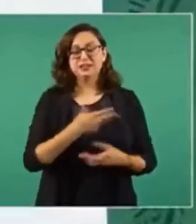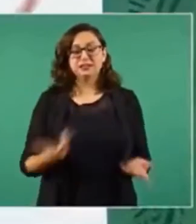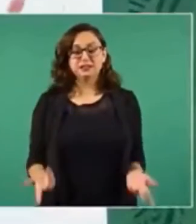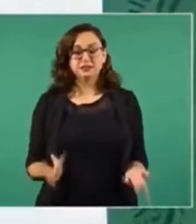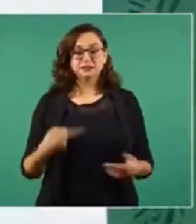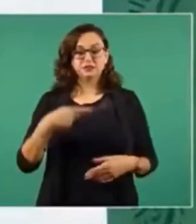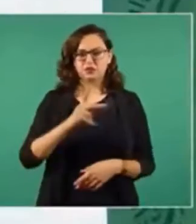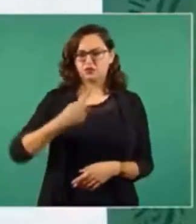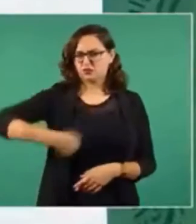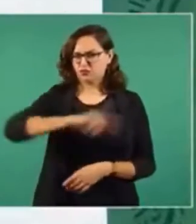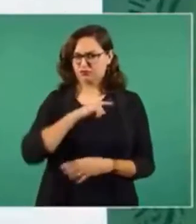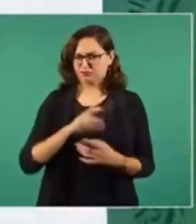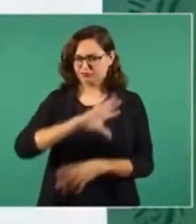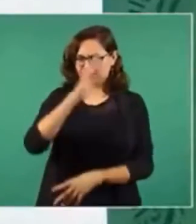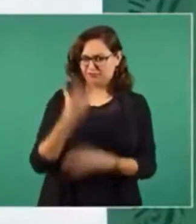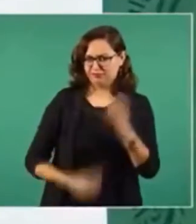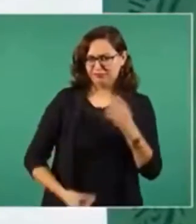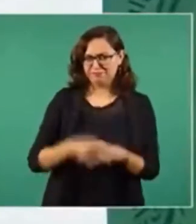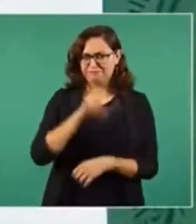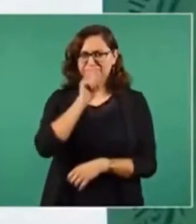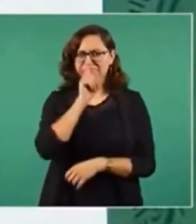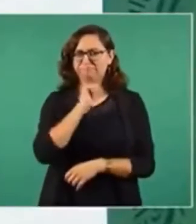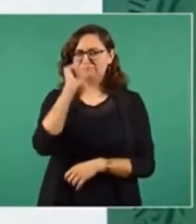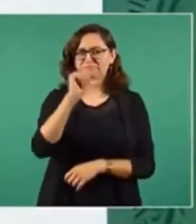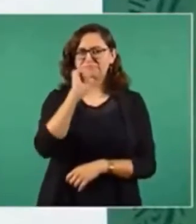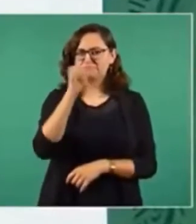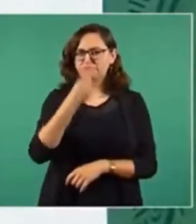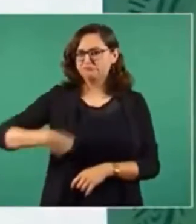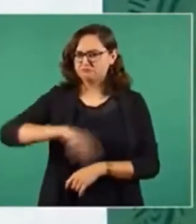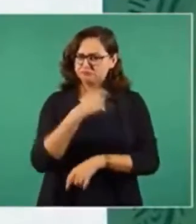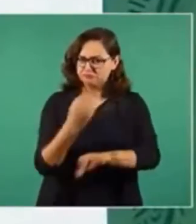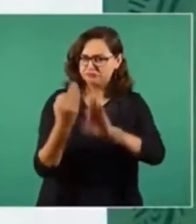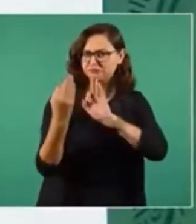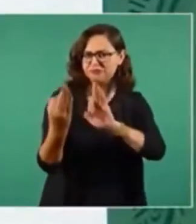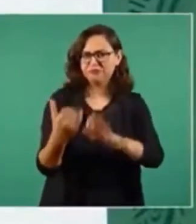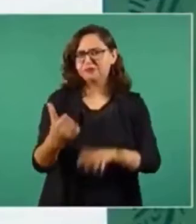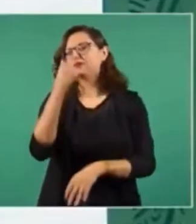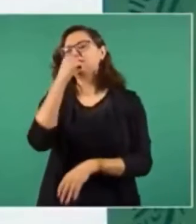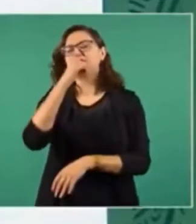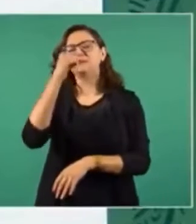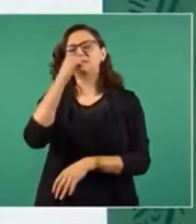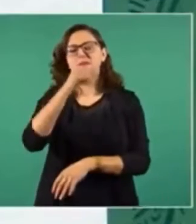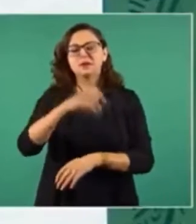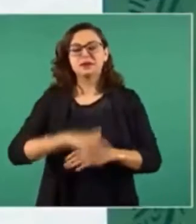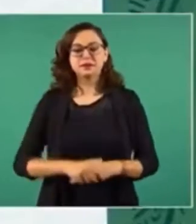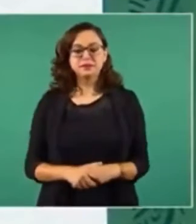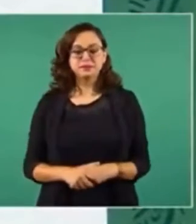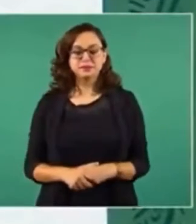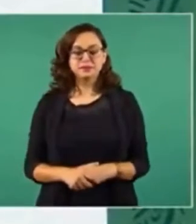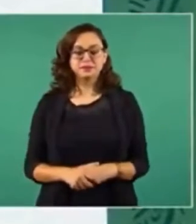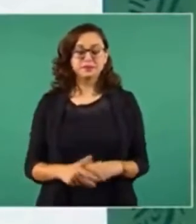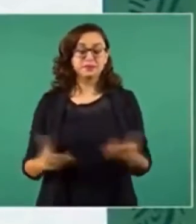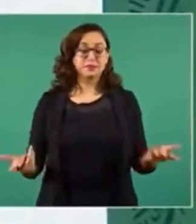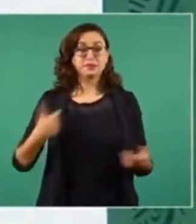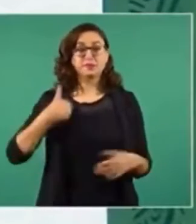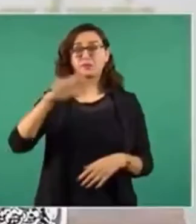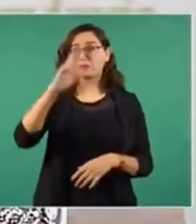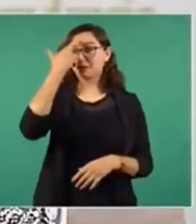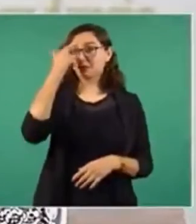cara, no nos amparamos. una vez en Tabasco